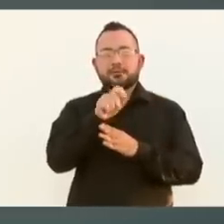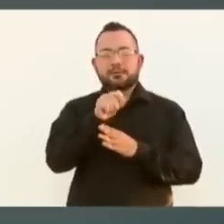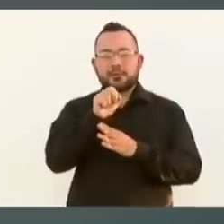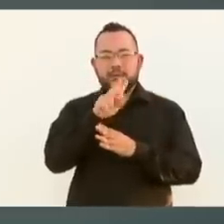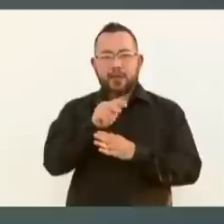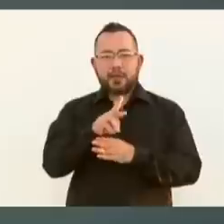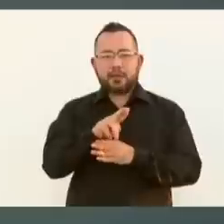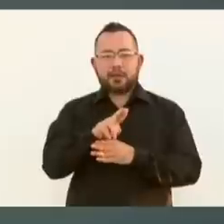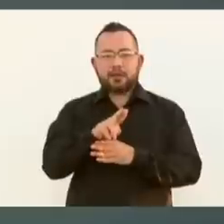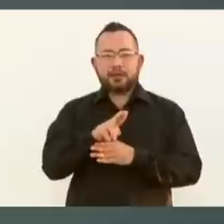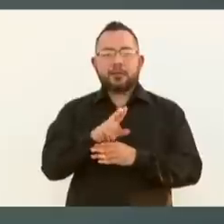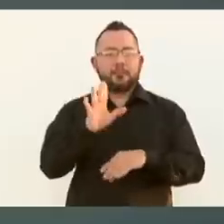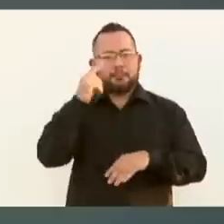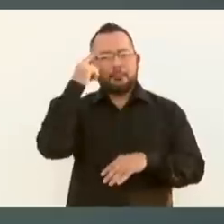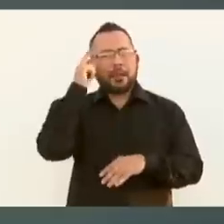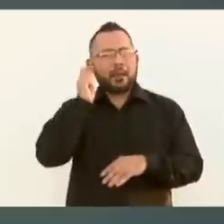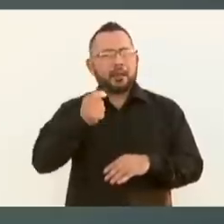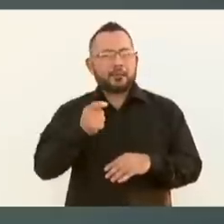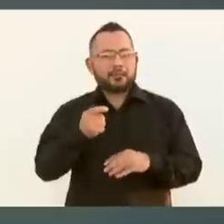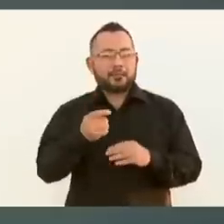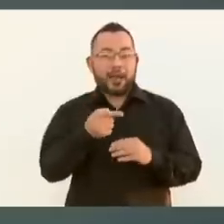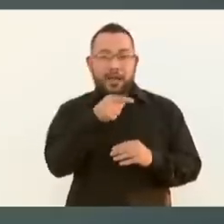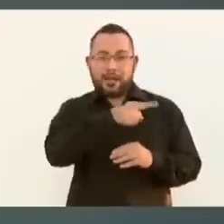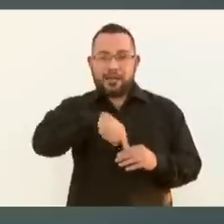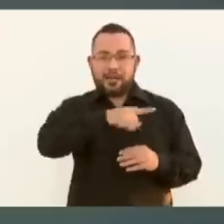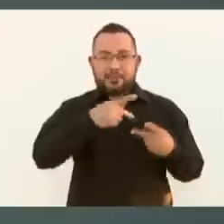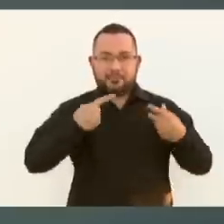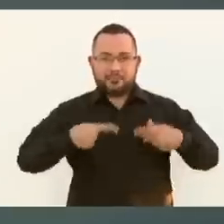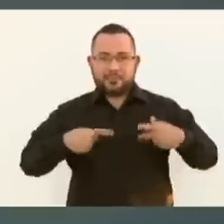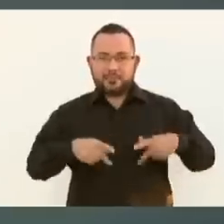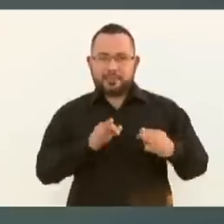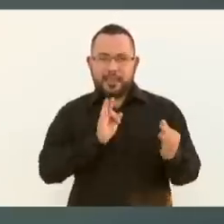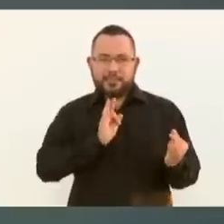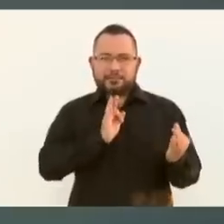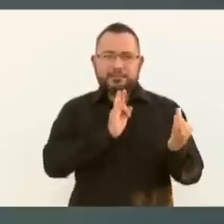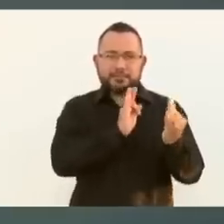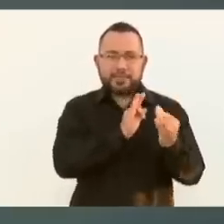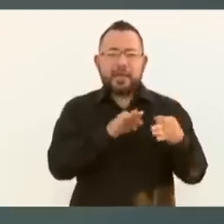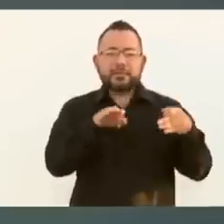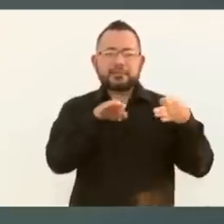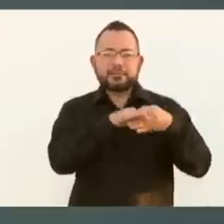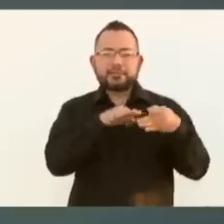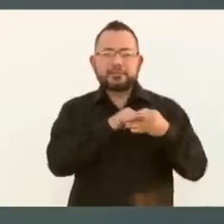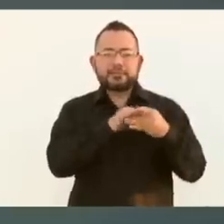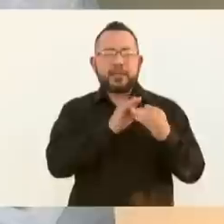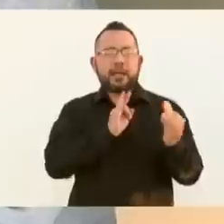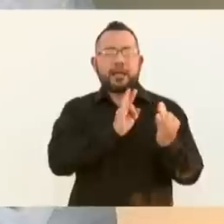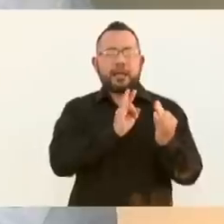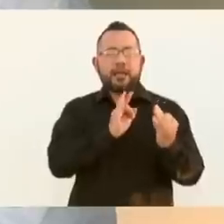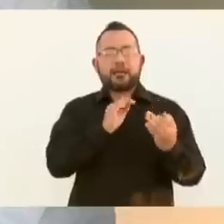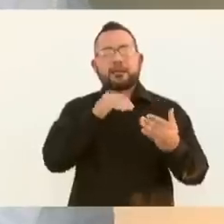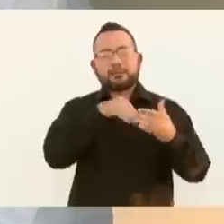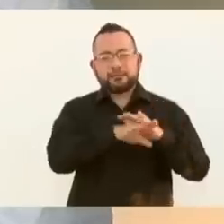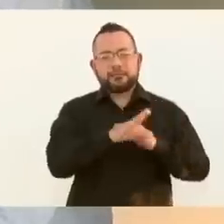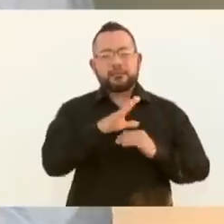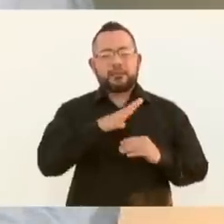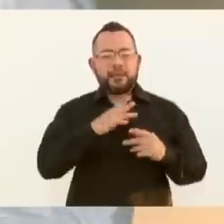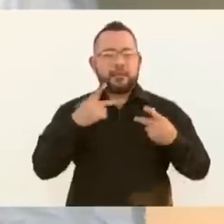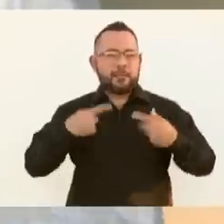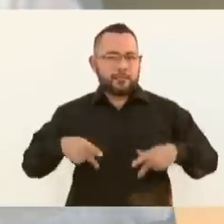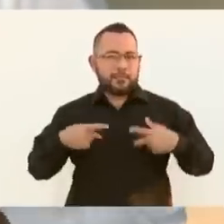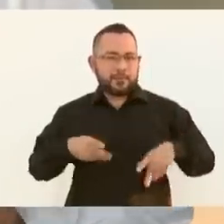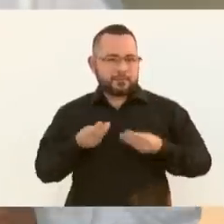acerquen los bancos, en este caso el Banco del Bienestar a la gente.